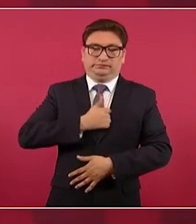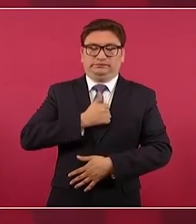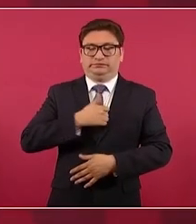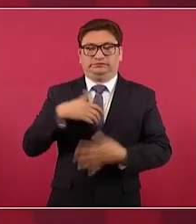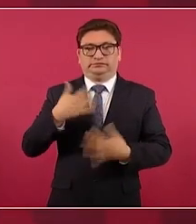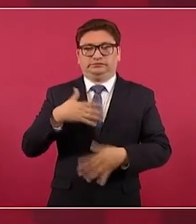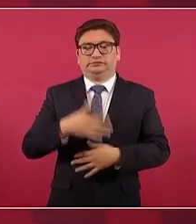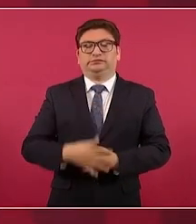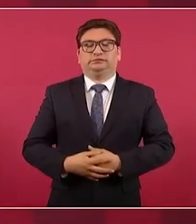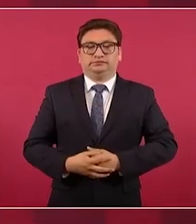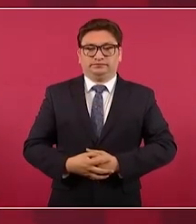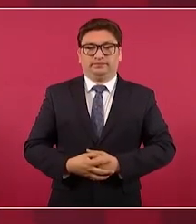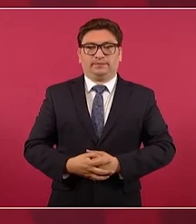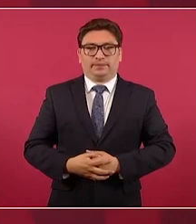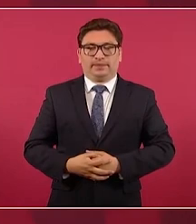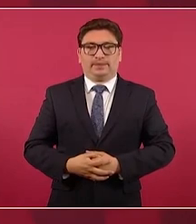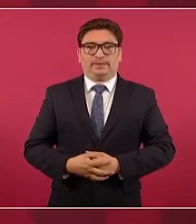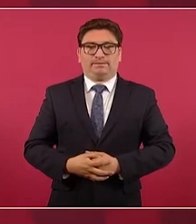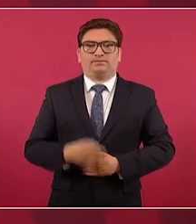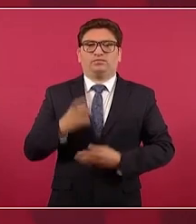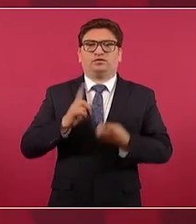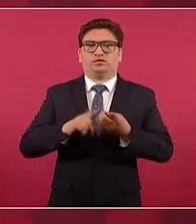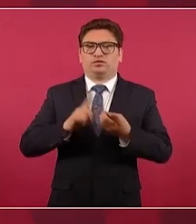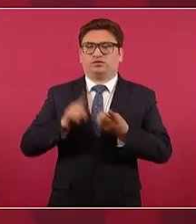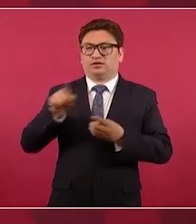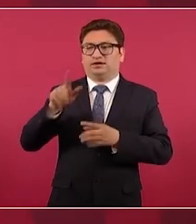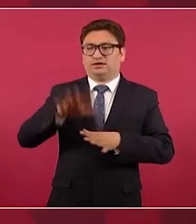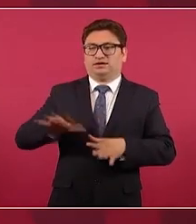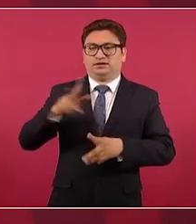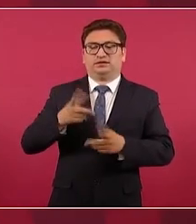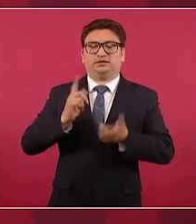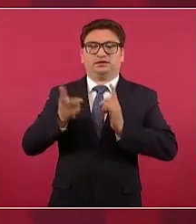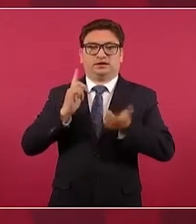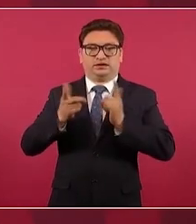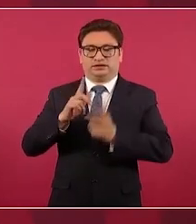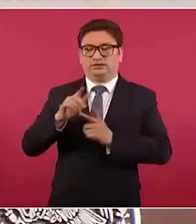Esto ocurrió en San Antonio, Texas.